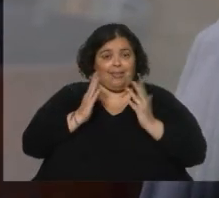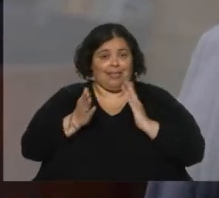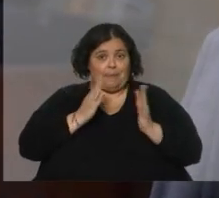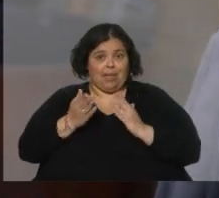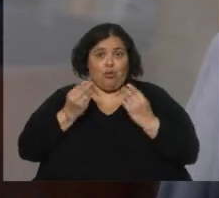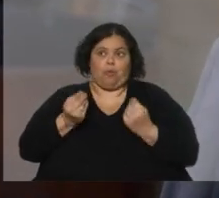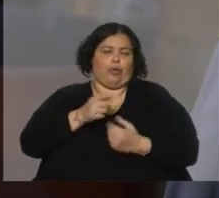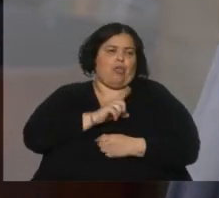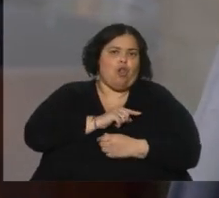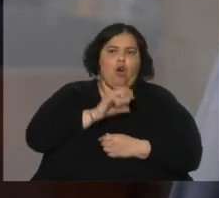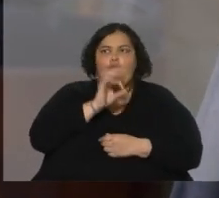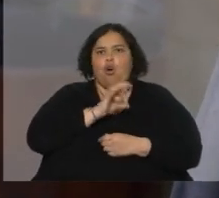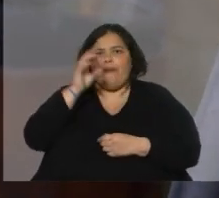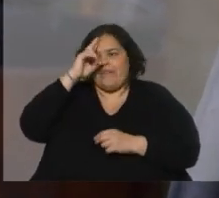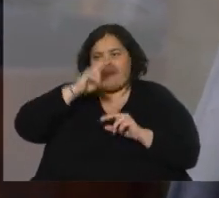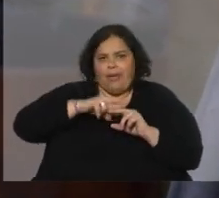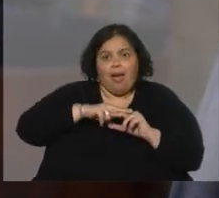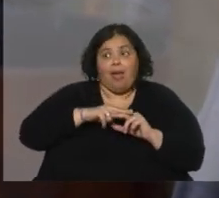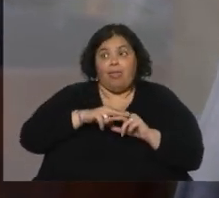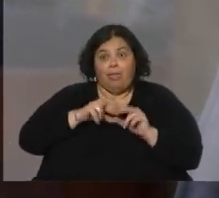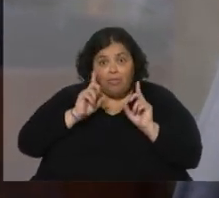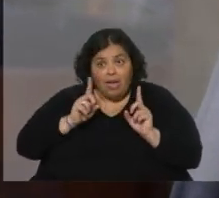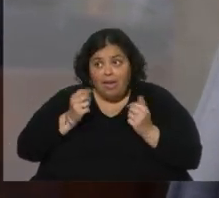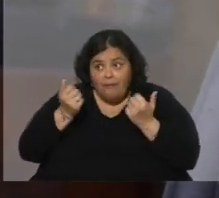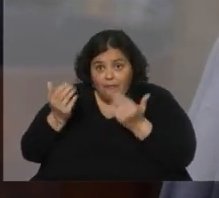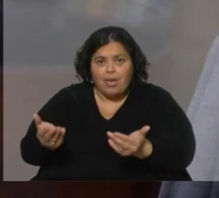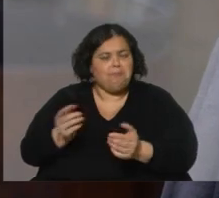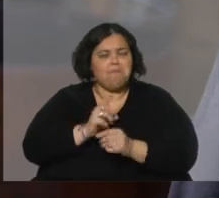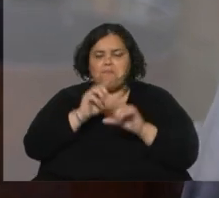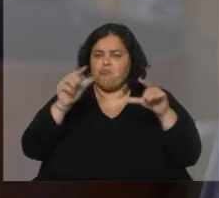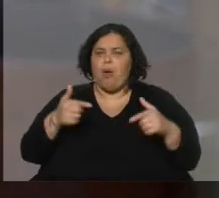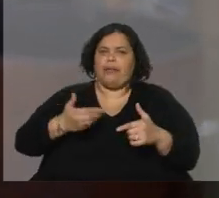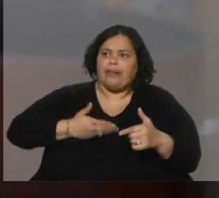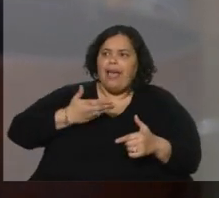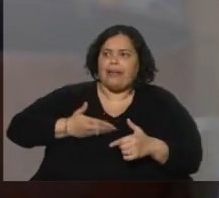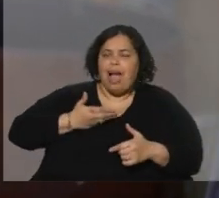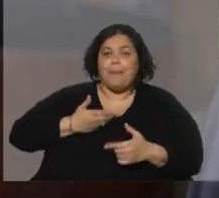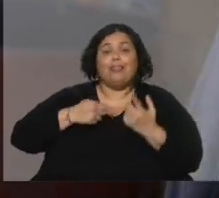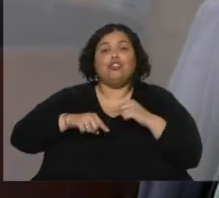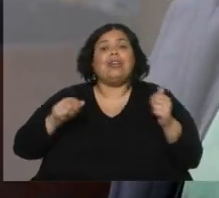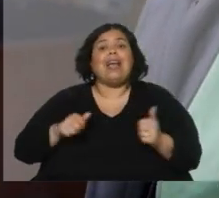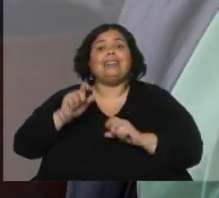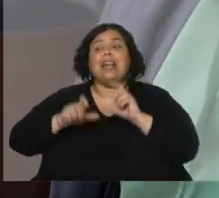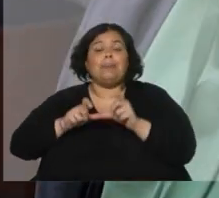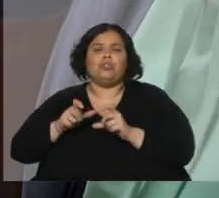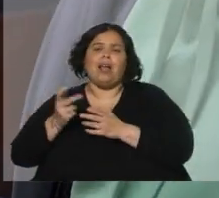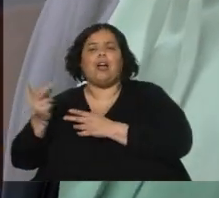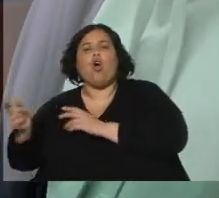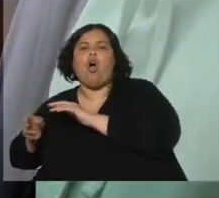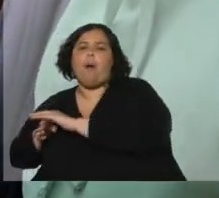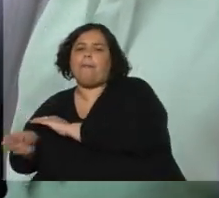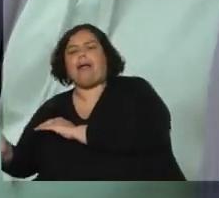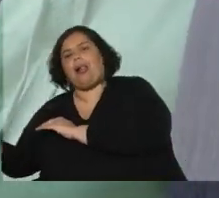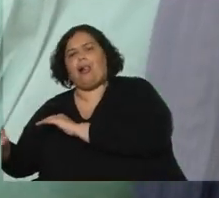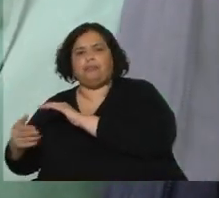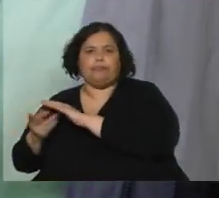es habilitar y dejar a los pacientes librados a un mercado negro, que tampoco está bueno en el sentido